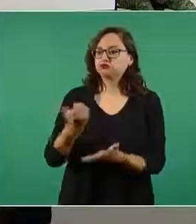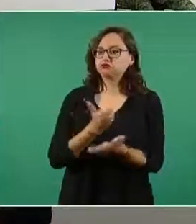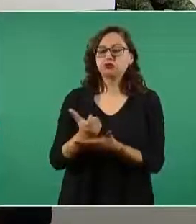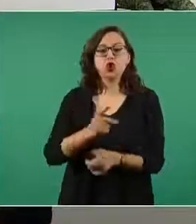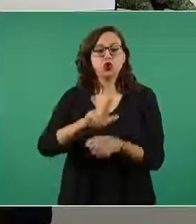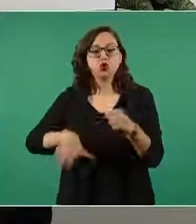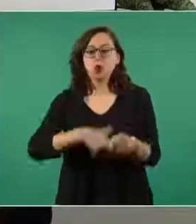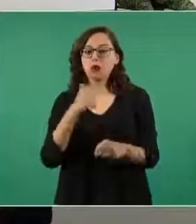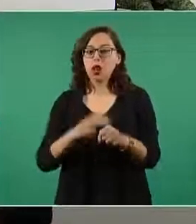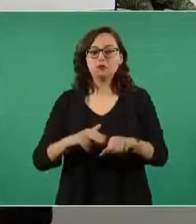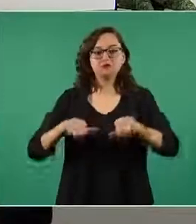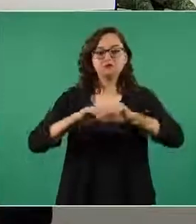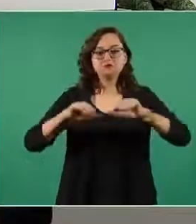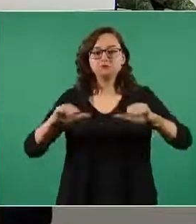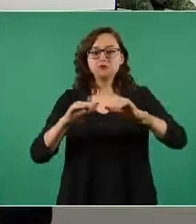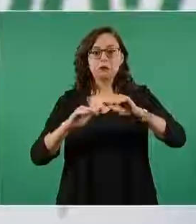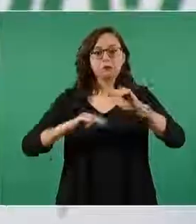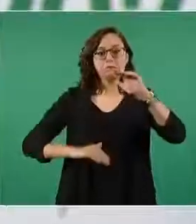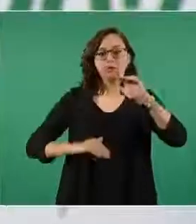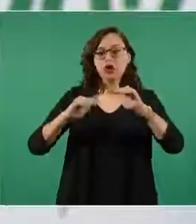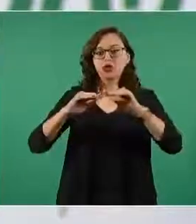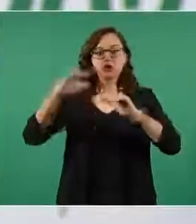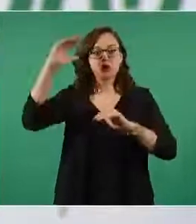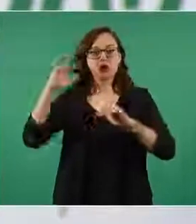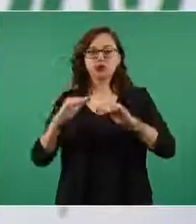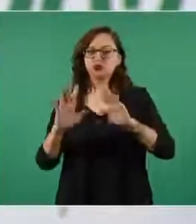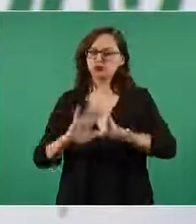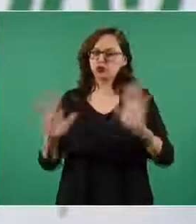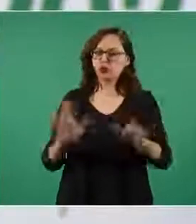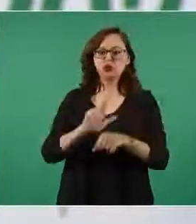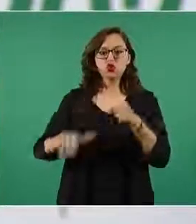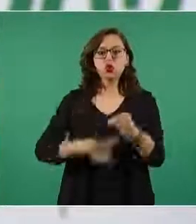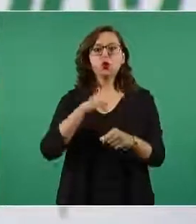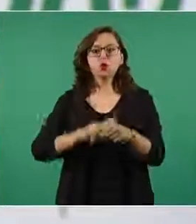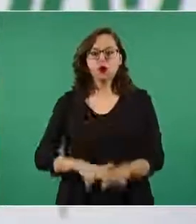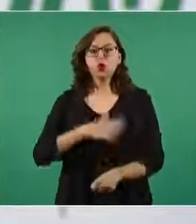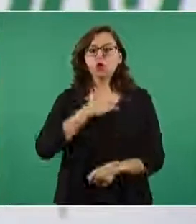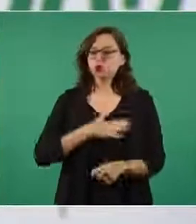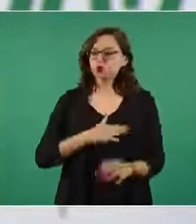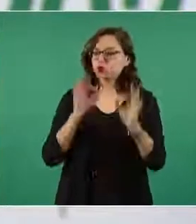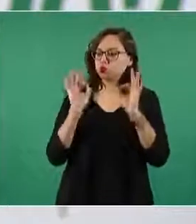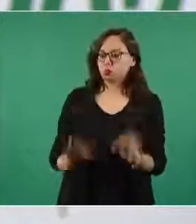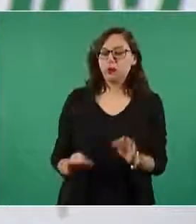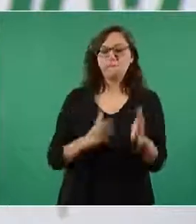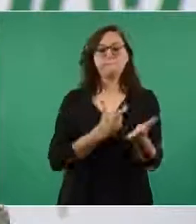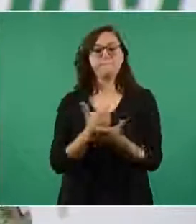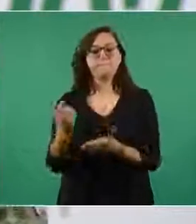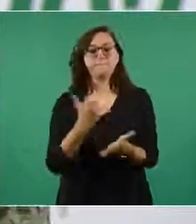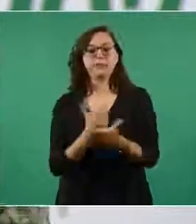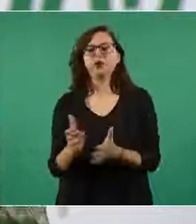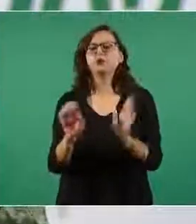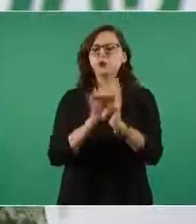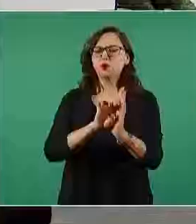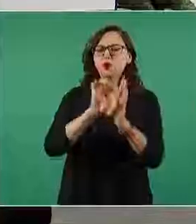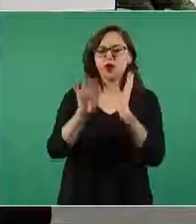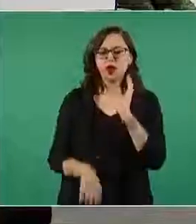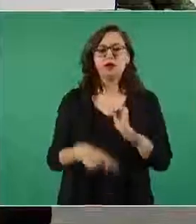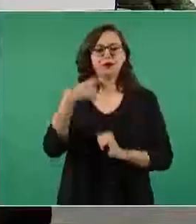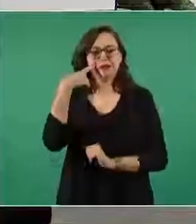no más no menos porque no podemos ni pagar más ni menos al trabajador sino lo correcto vamos a poner unos ejemplos